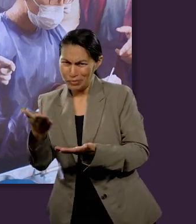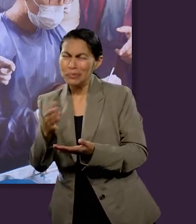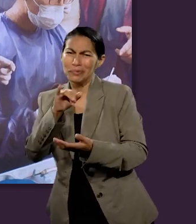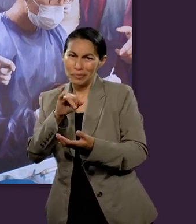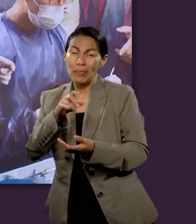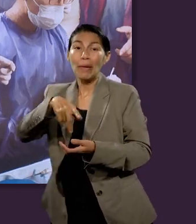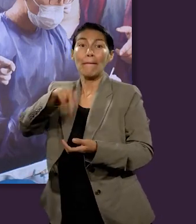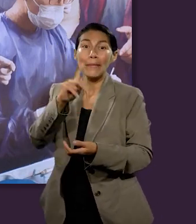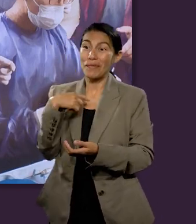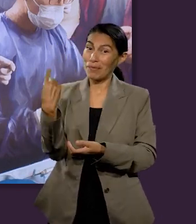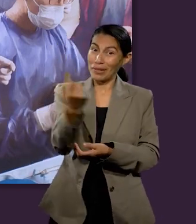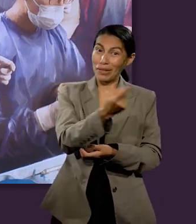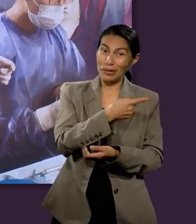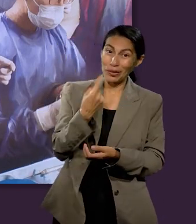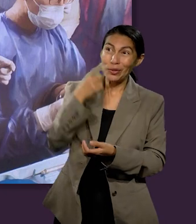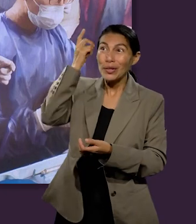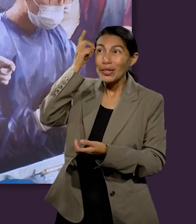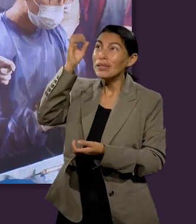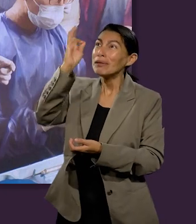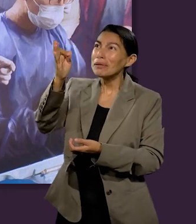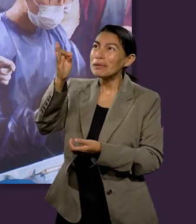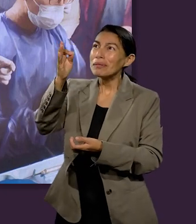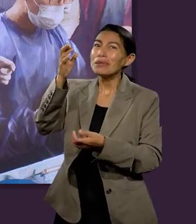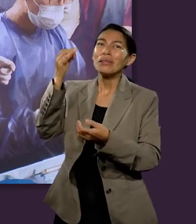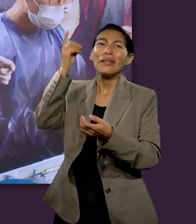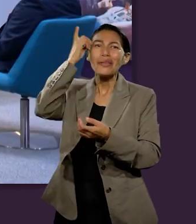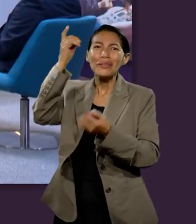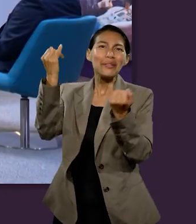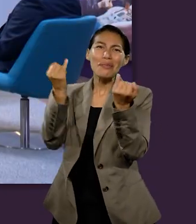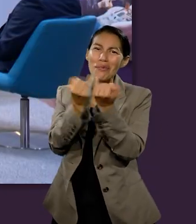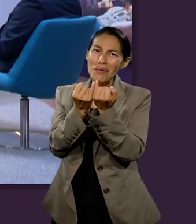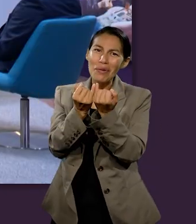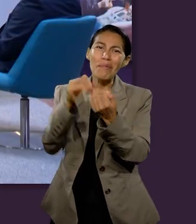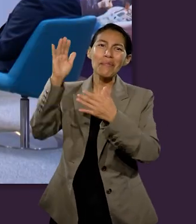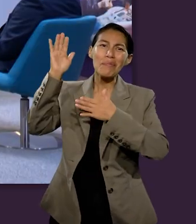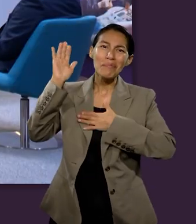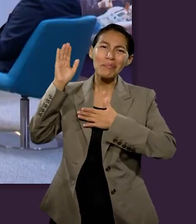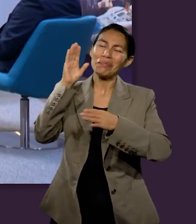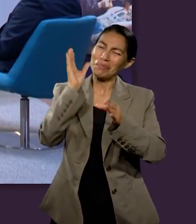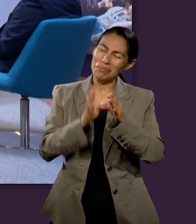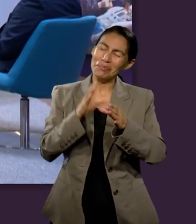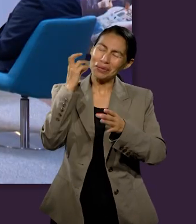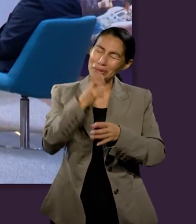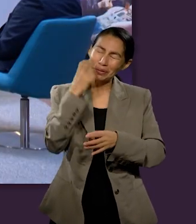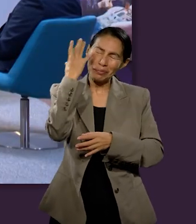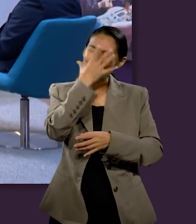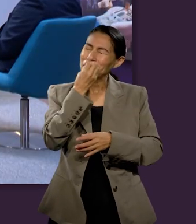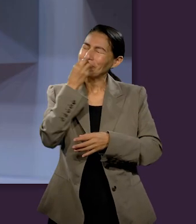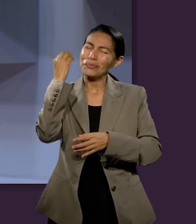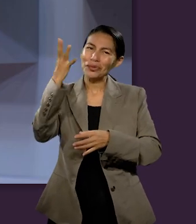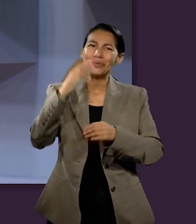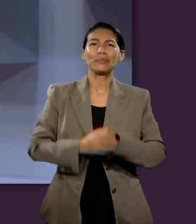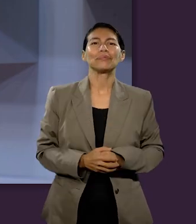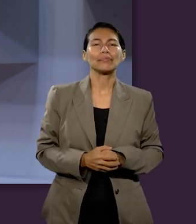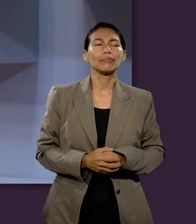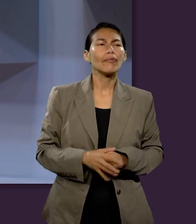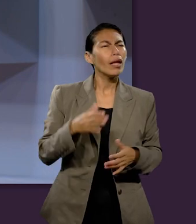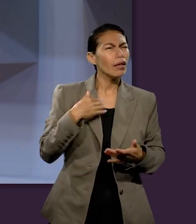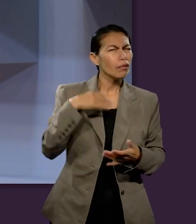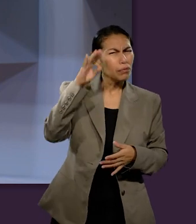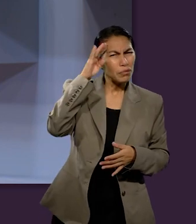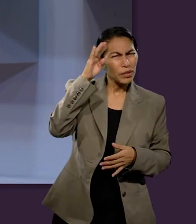para cada uno de nosotros que acepte a Dios. A mí me parece interesante cómo es que